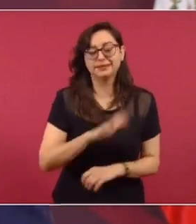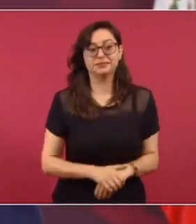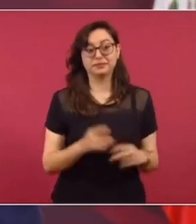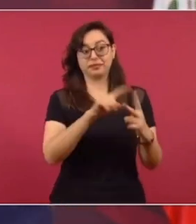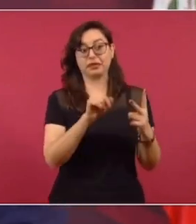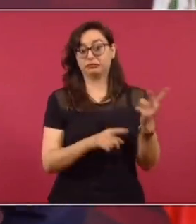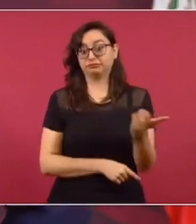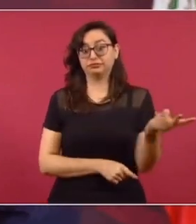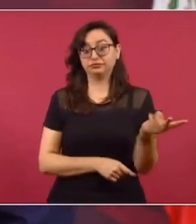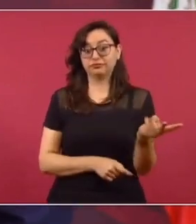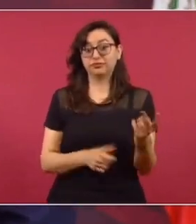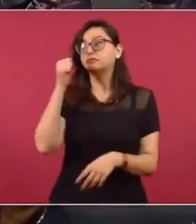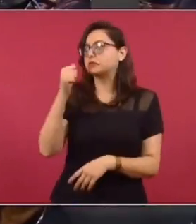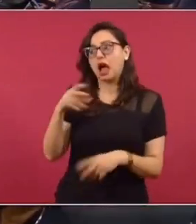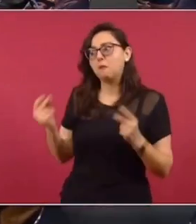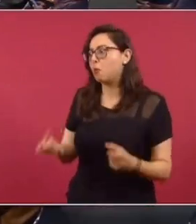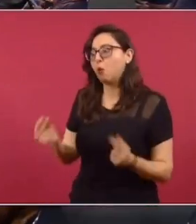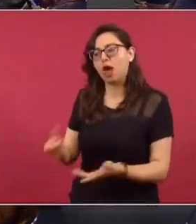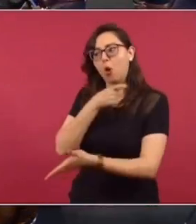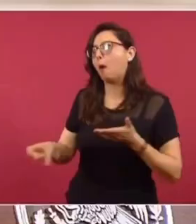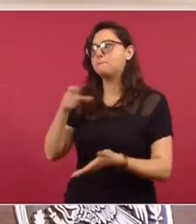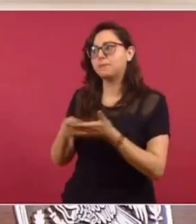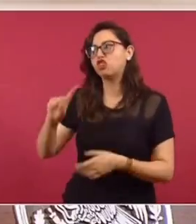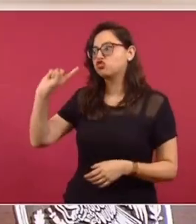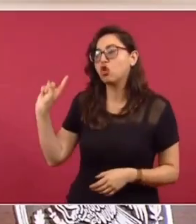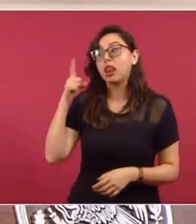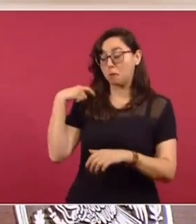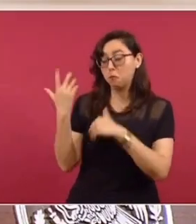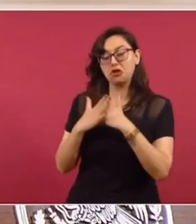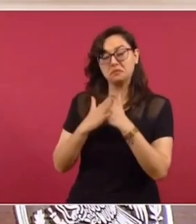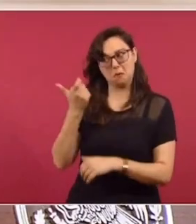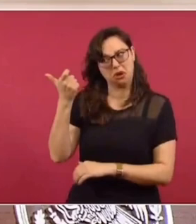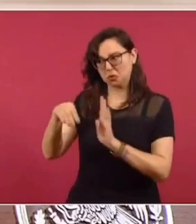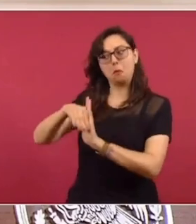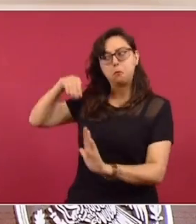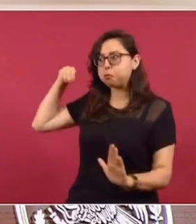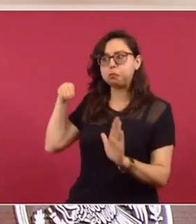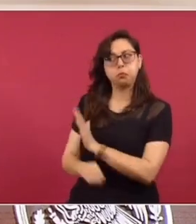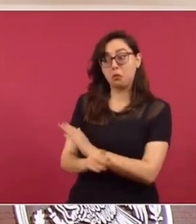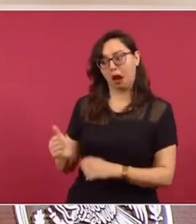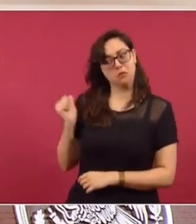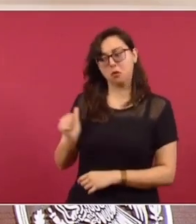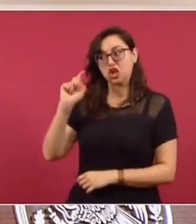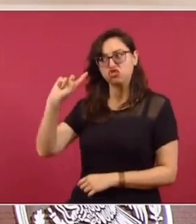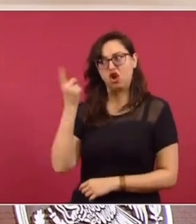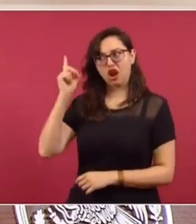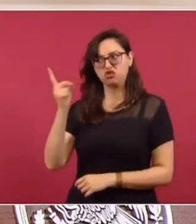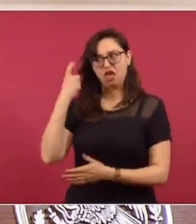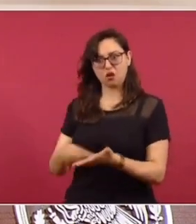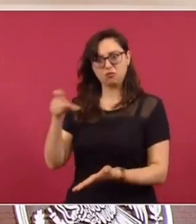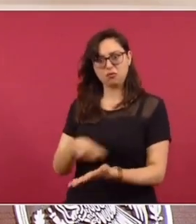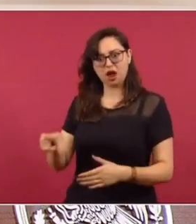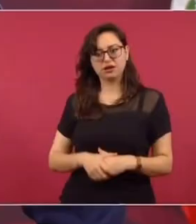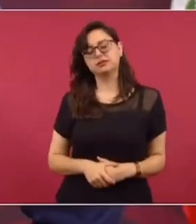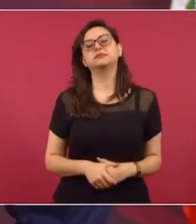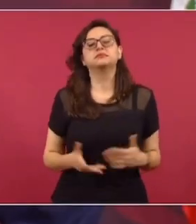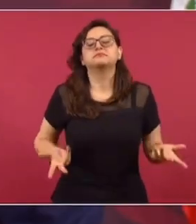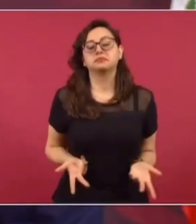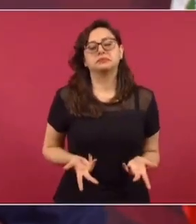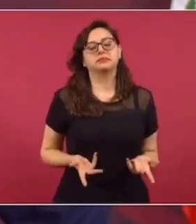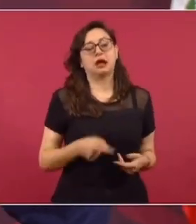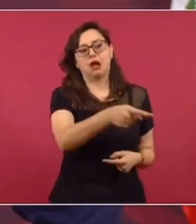Se compren dólares. A ver, ponle ahí. ¿Qué decía? ¡Producción! Y este... Además, es una de cal por muchas de arena.